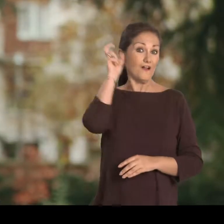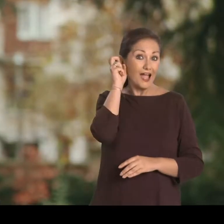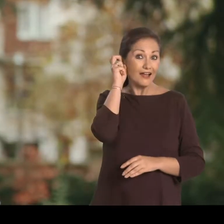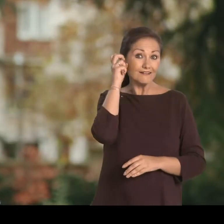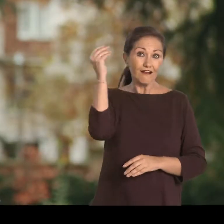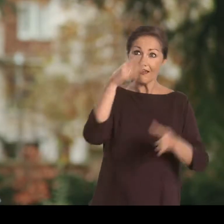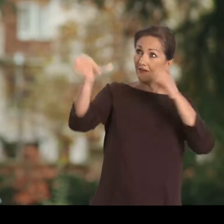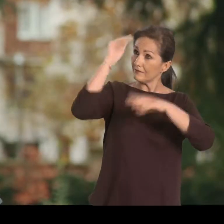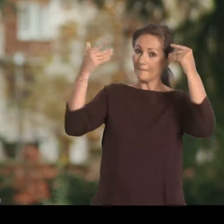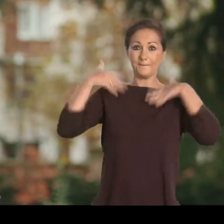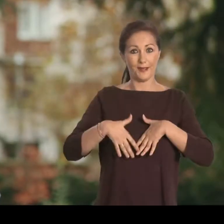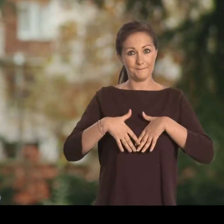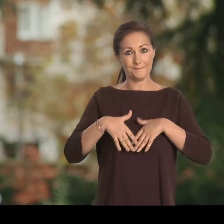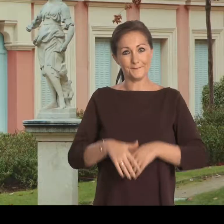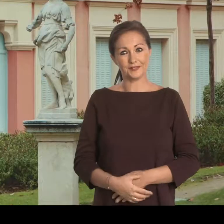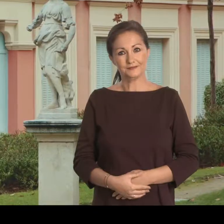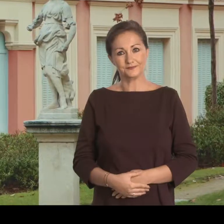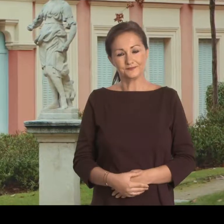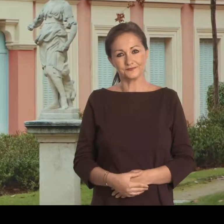escucha y aprendizaje.